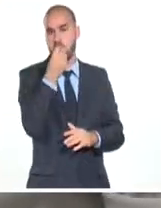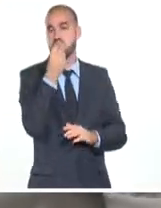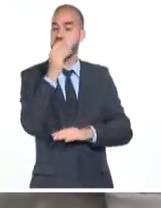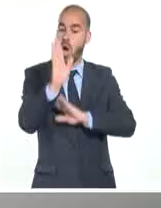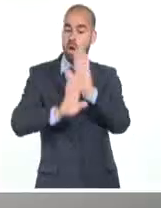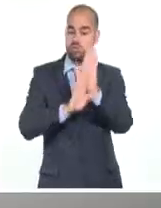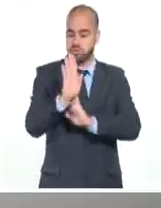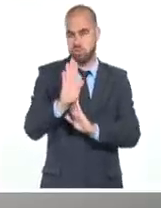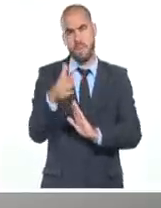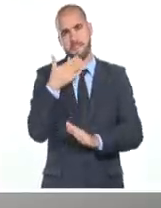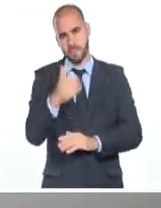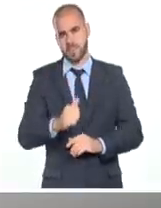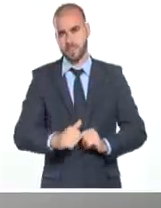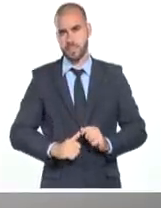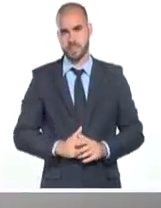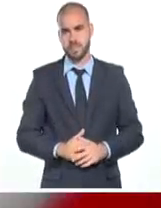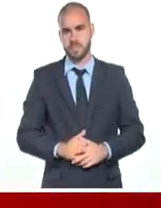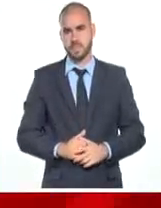dentro de diferentes campos.